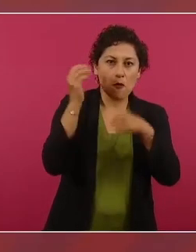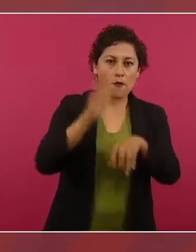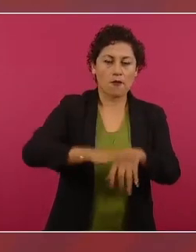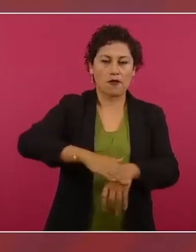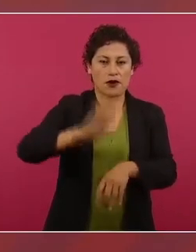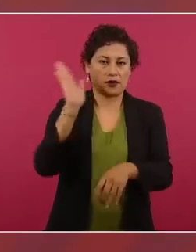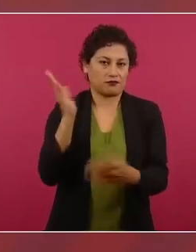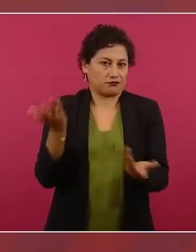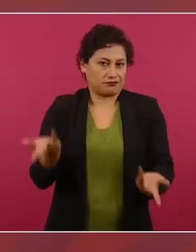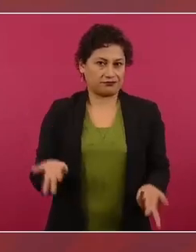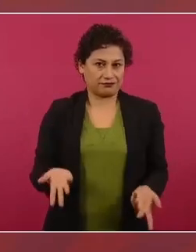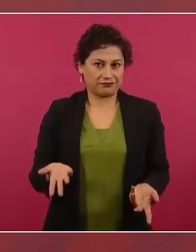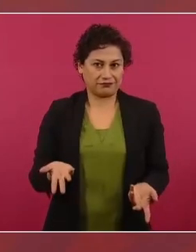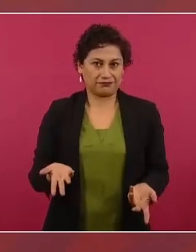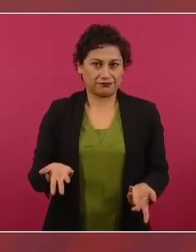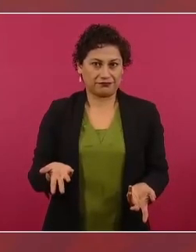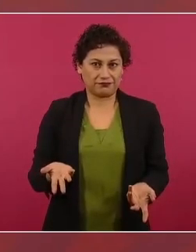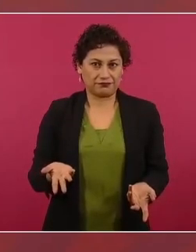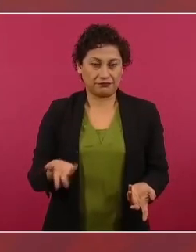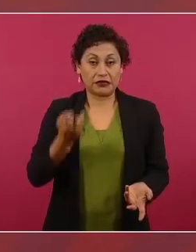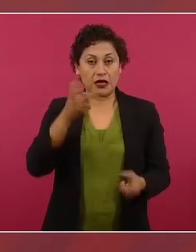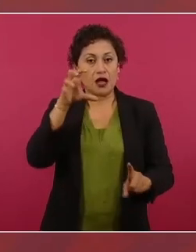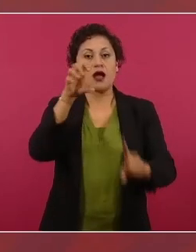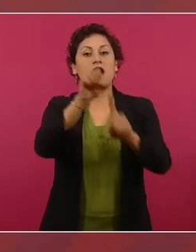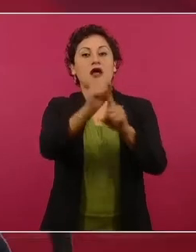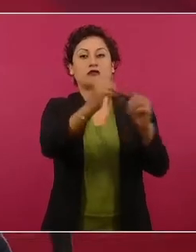o sea, en una democracia.